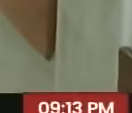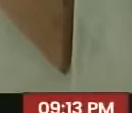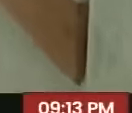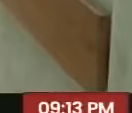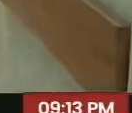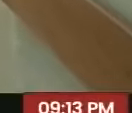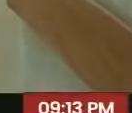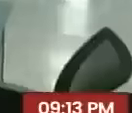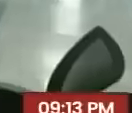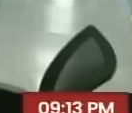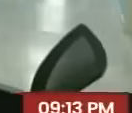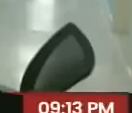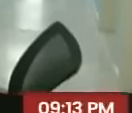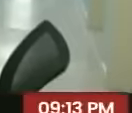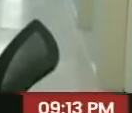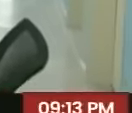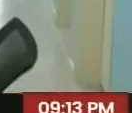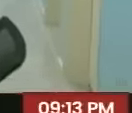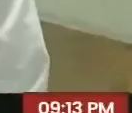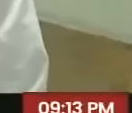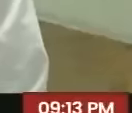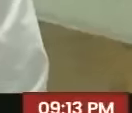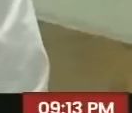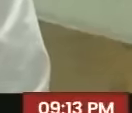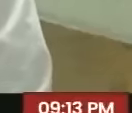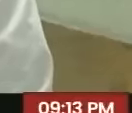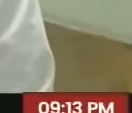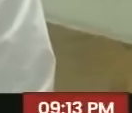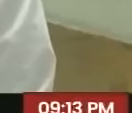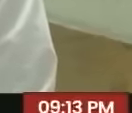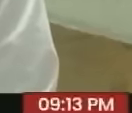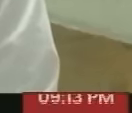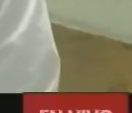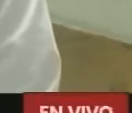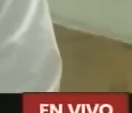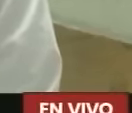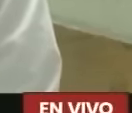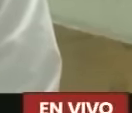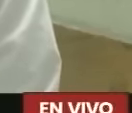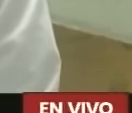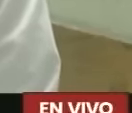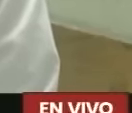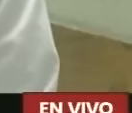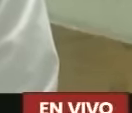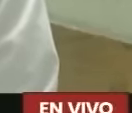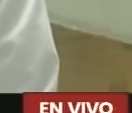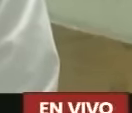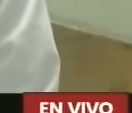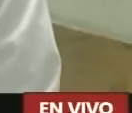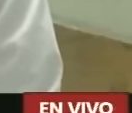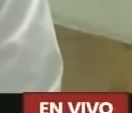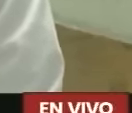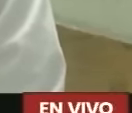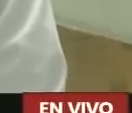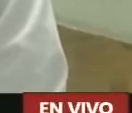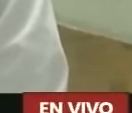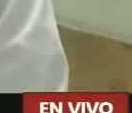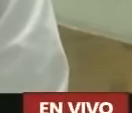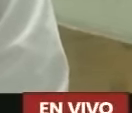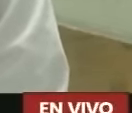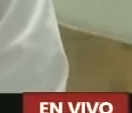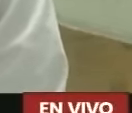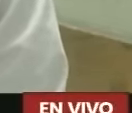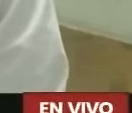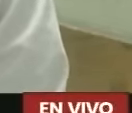Encontramos en el CDI de San José, dando testimonio de la solicitud que se le realizó por parte